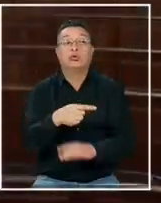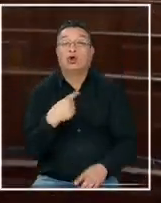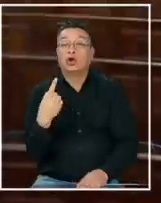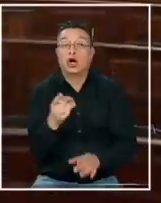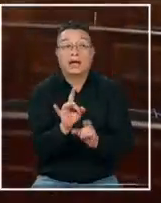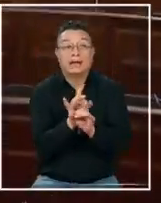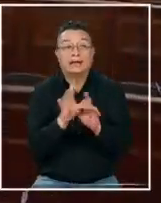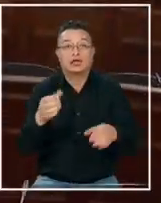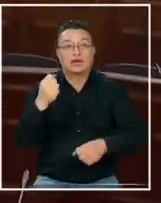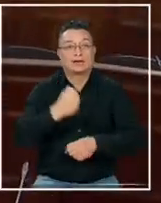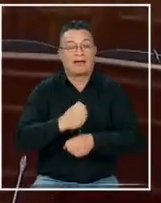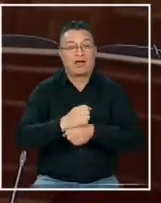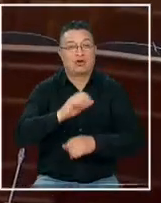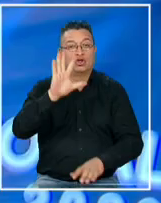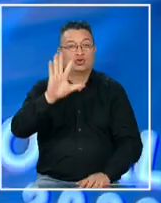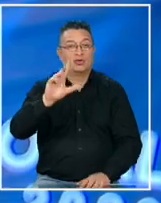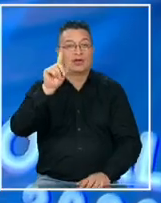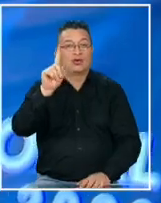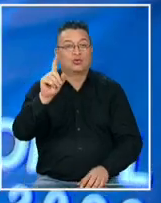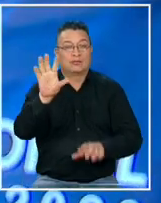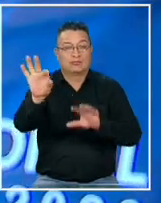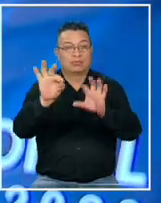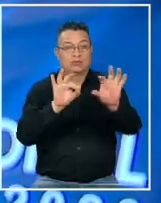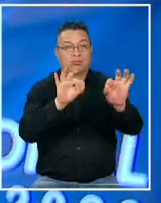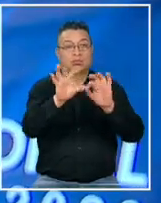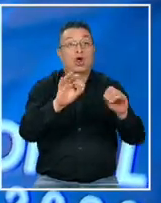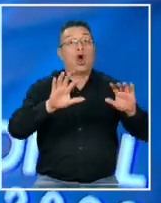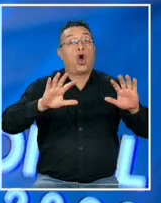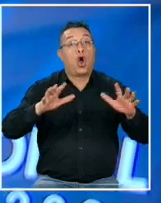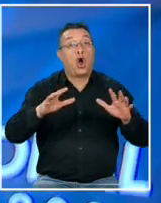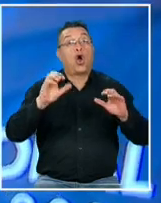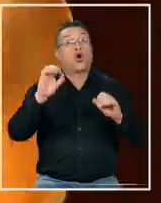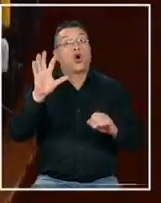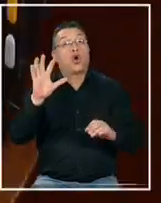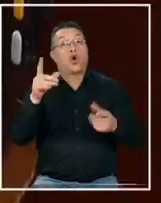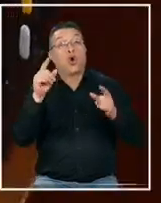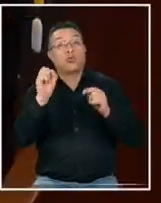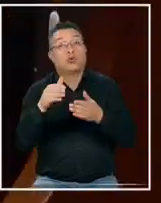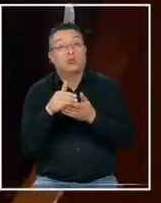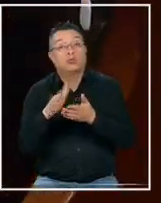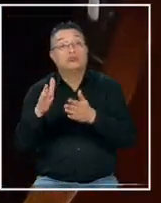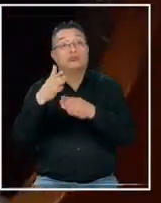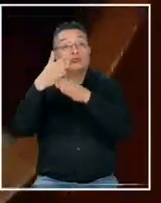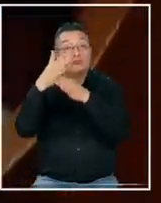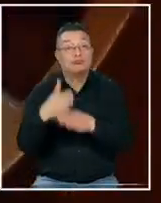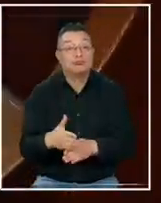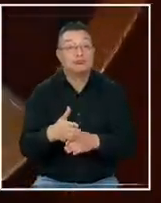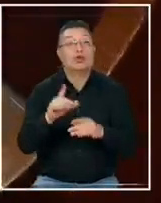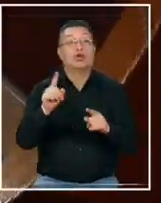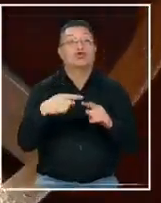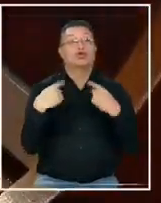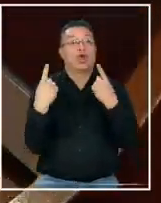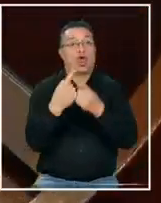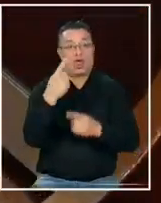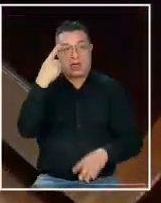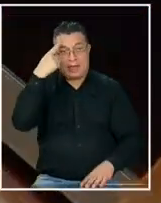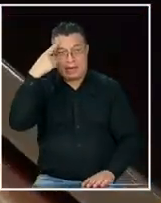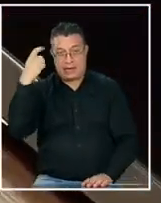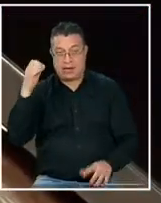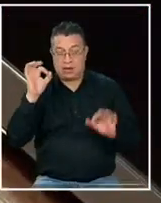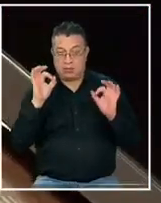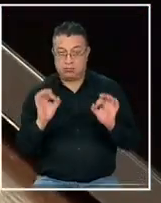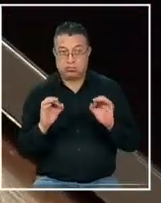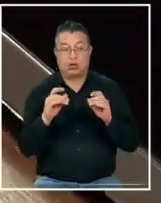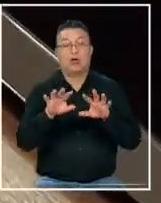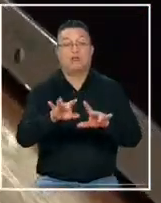alista para el trabajo de los 51 consejeros selectos, o su puesto será el que se quede de forma permanente, como todos creen que sucederá